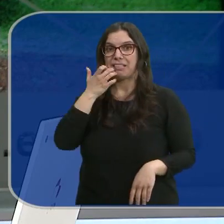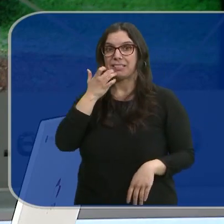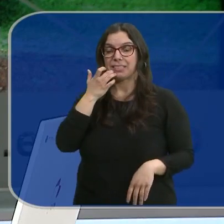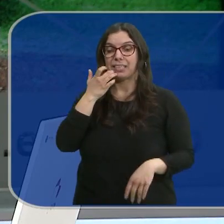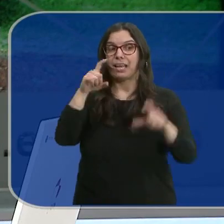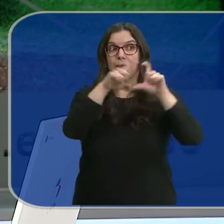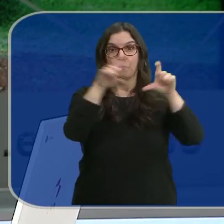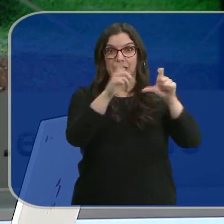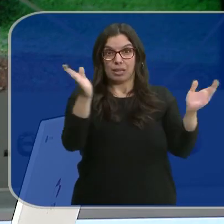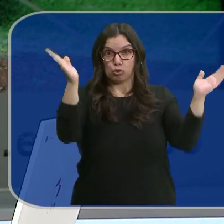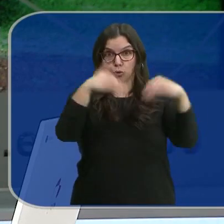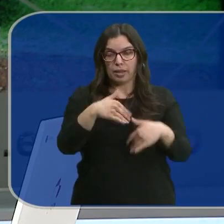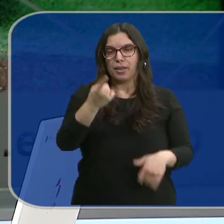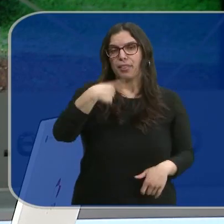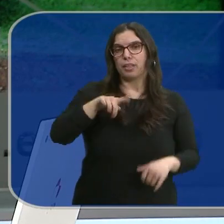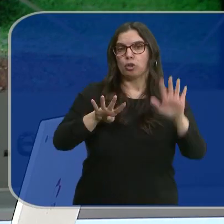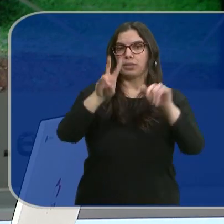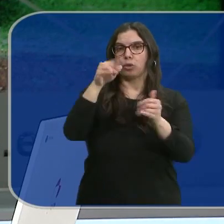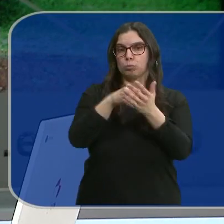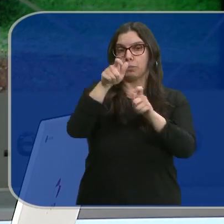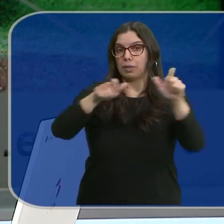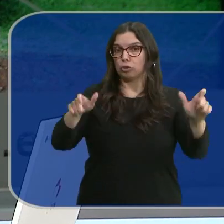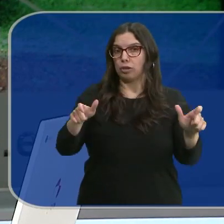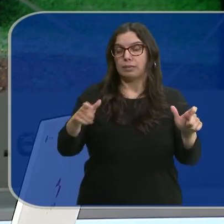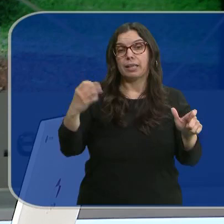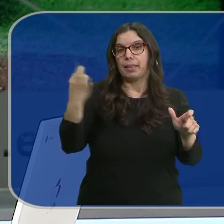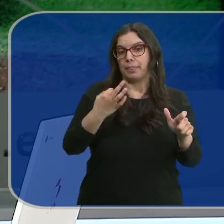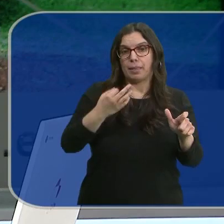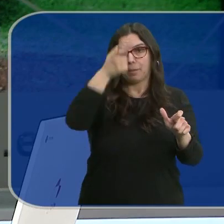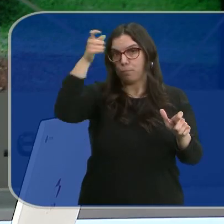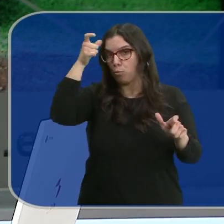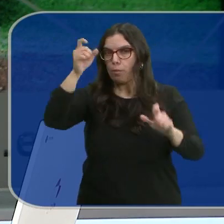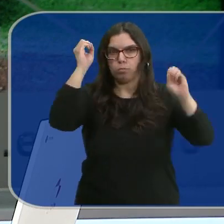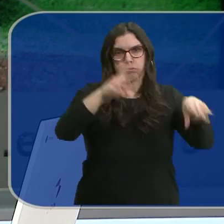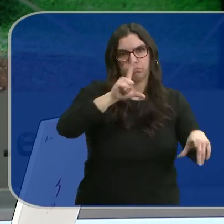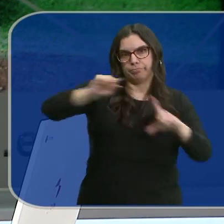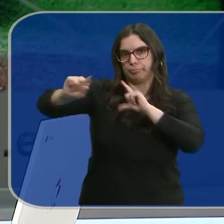existir estas empresas 192.000 personas tendrían que abandonar el medio rural.